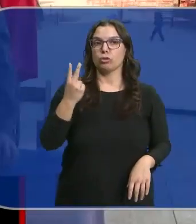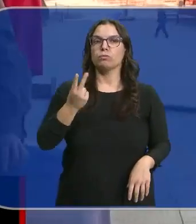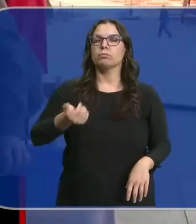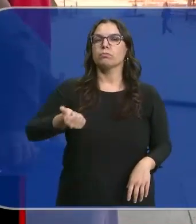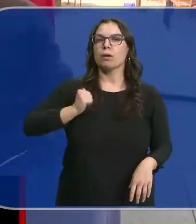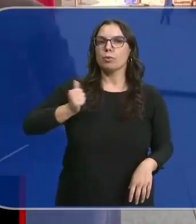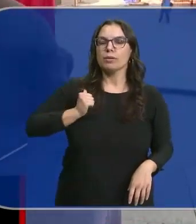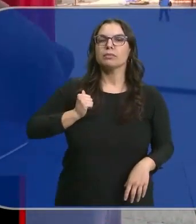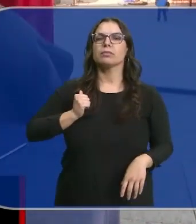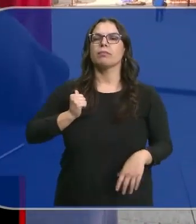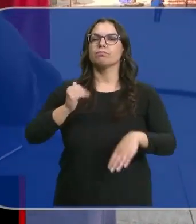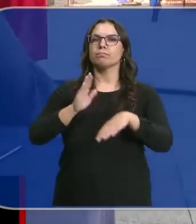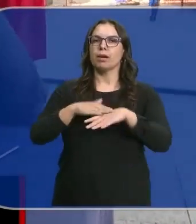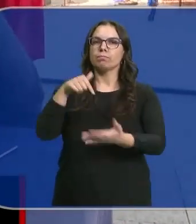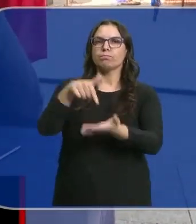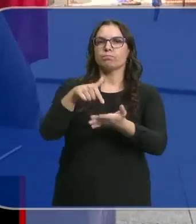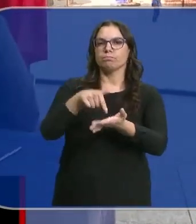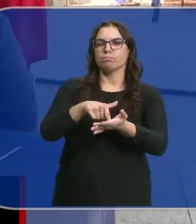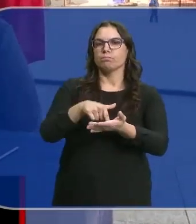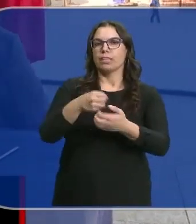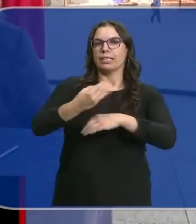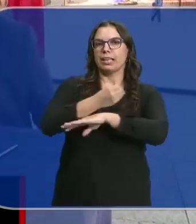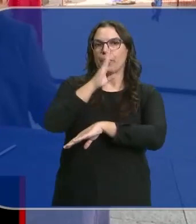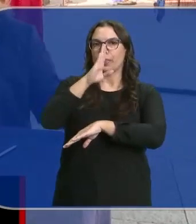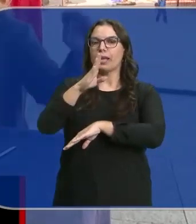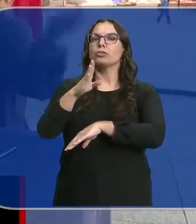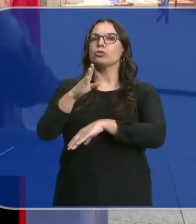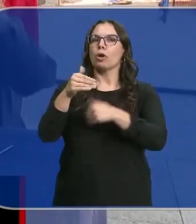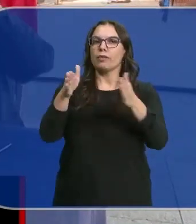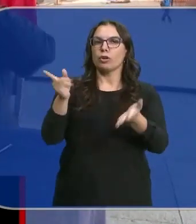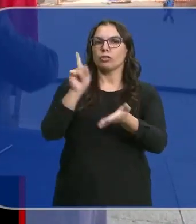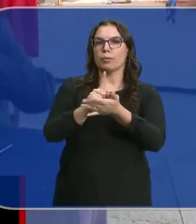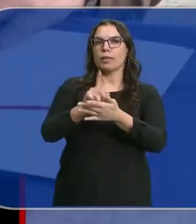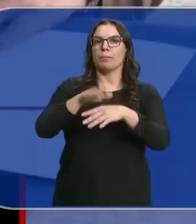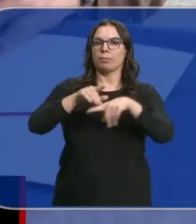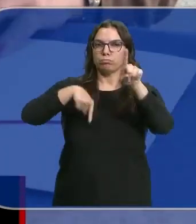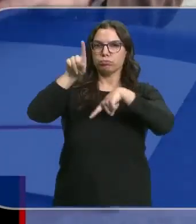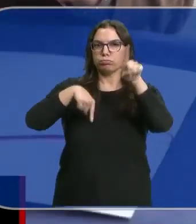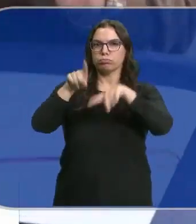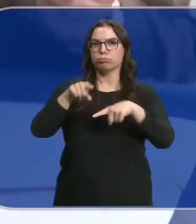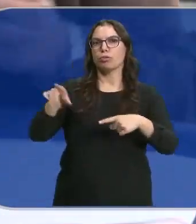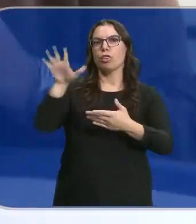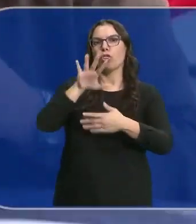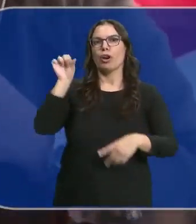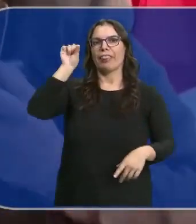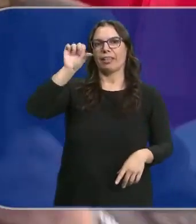aprovechado para reivindicar la reapertura del tren directo como medio para potenciar el corredor ferroviario central.